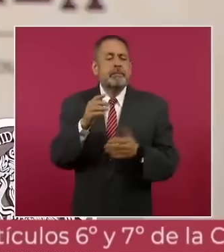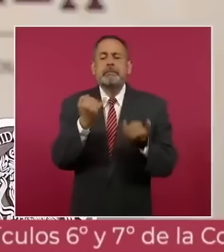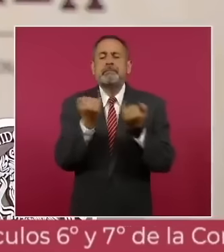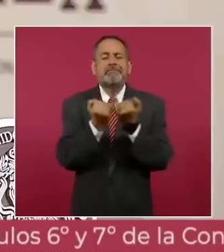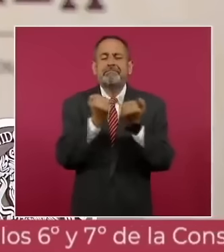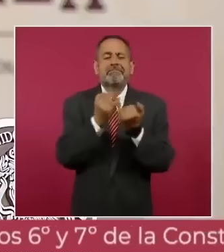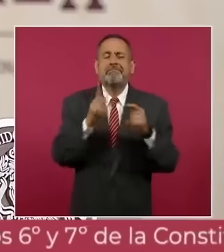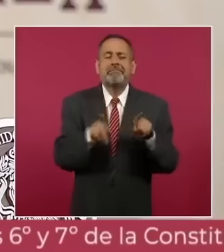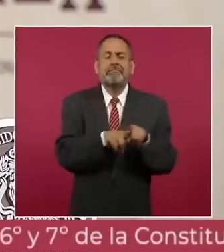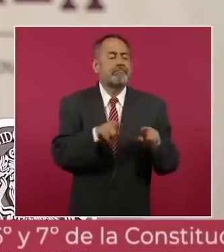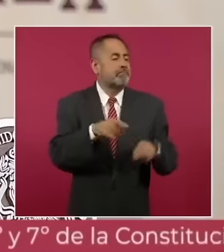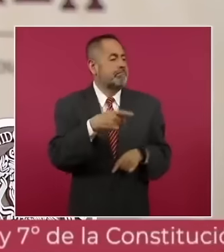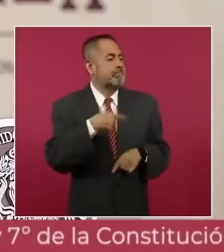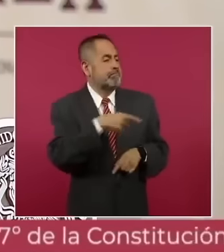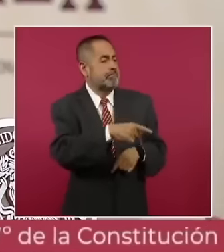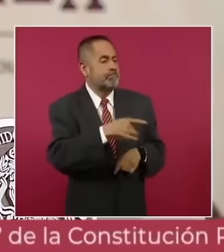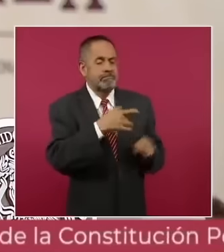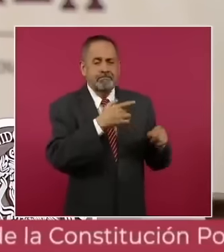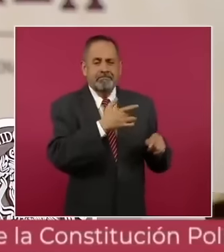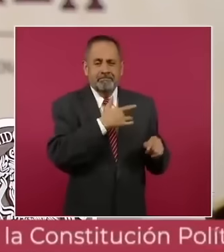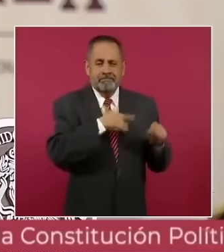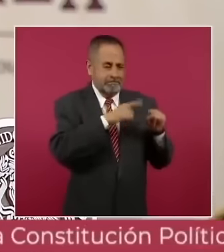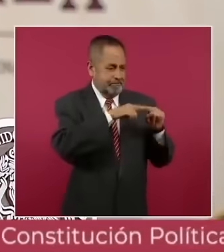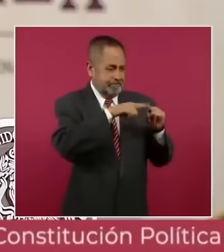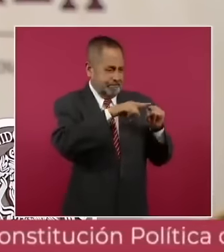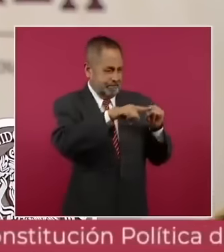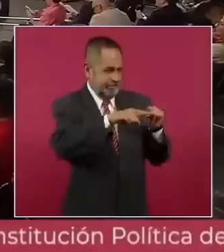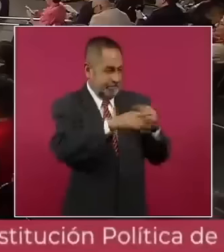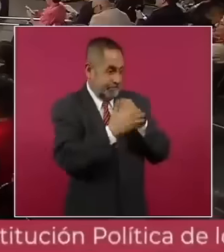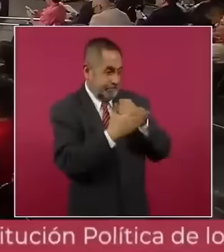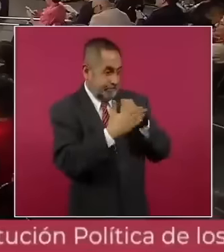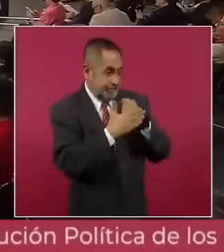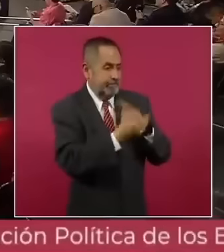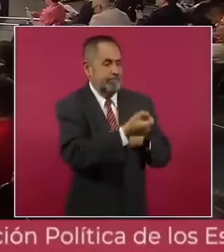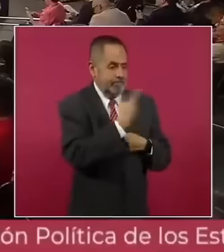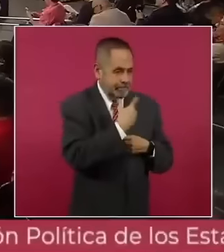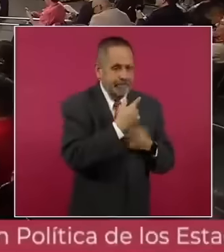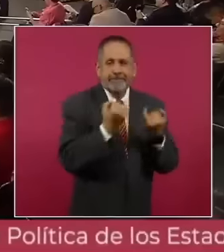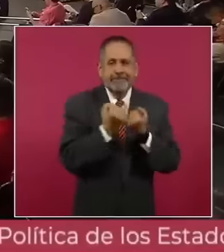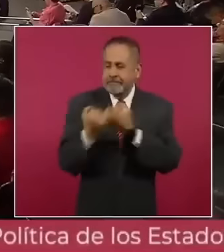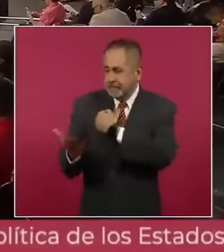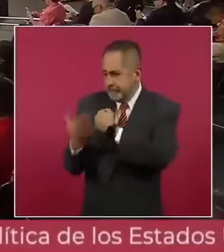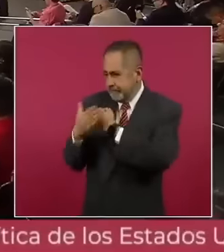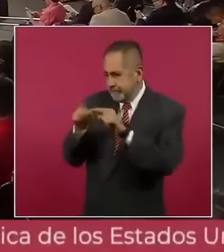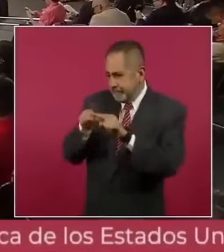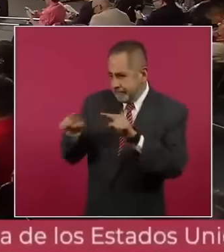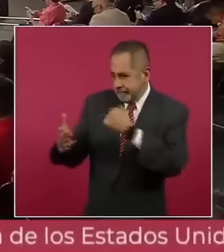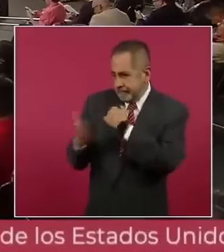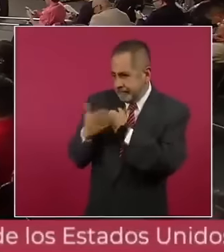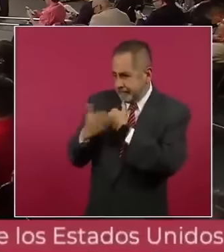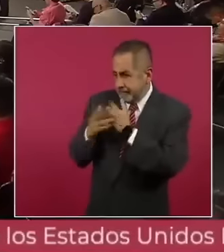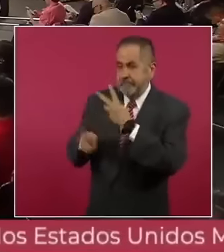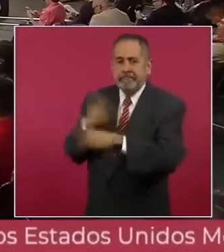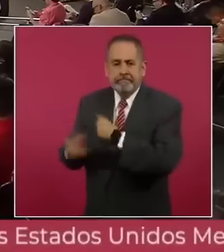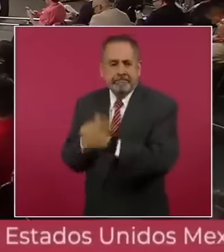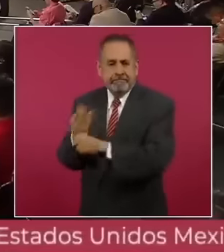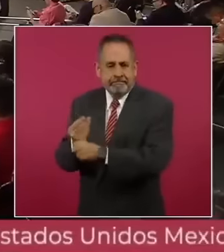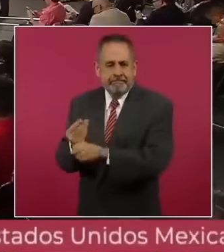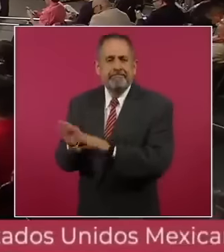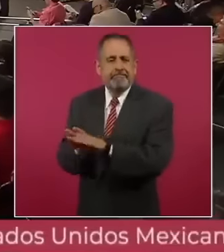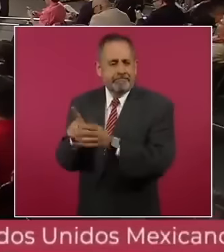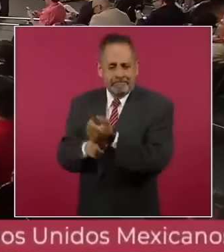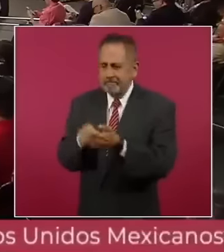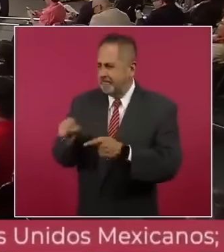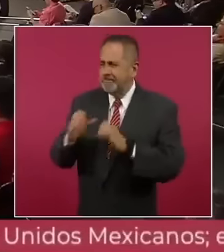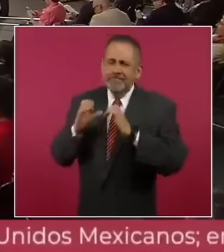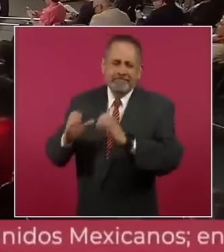tiempo la refacción que va a utilizar o la vitamina, que quiere decir algún asunto de alguna parte que